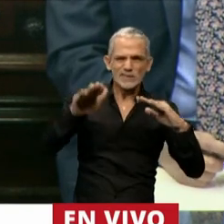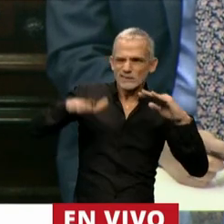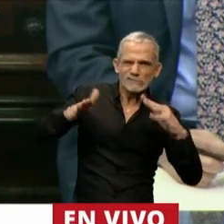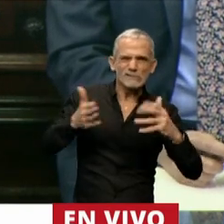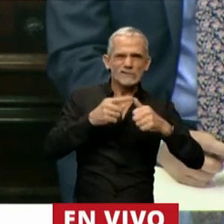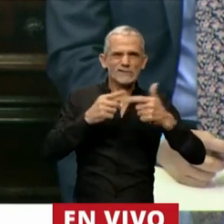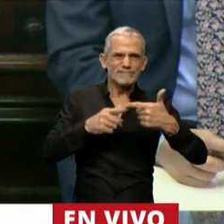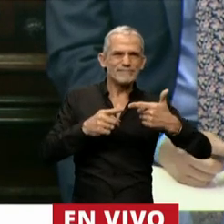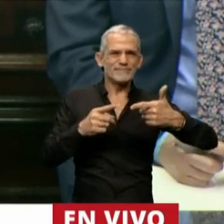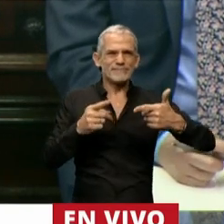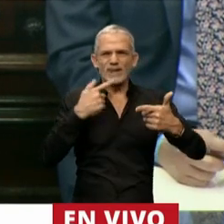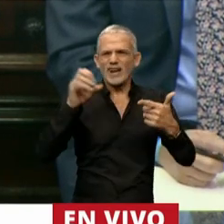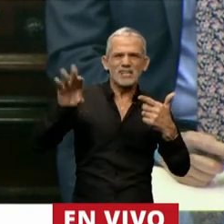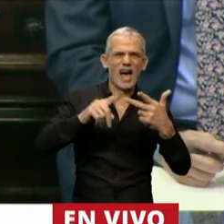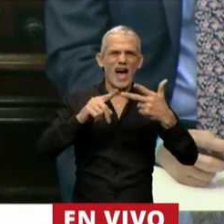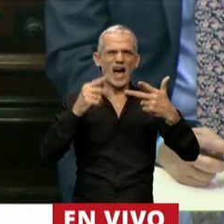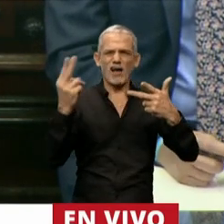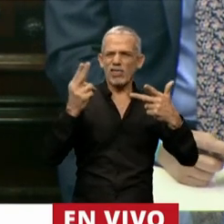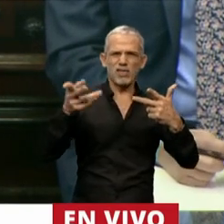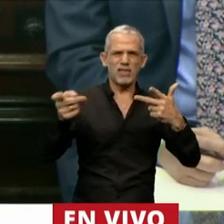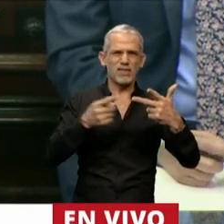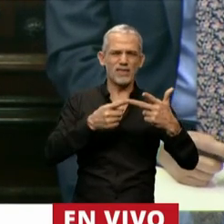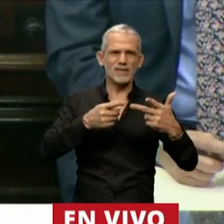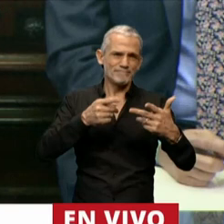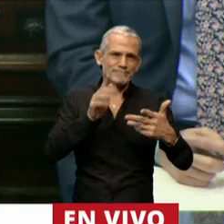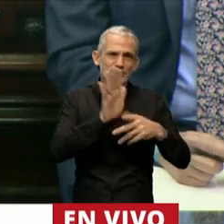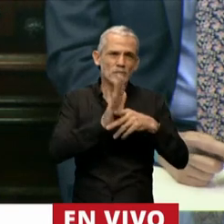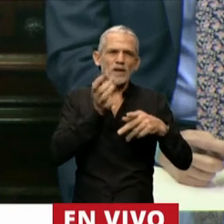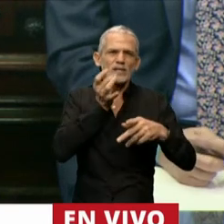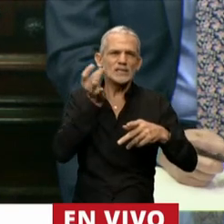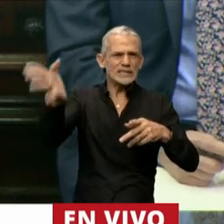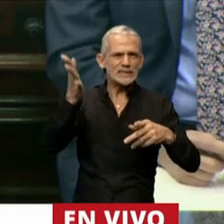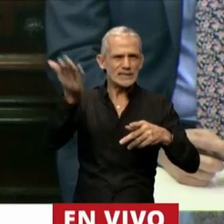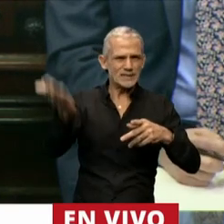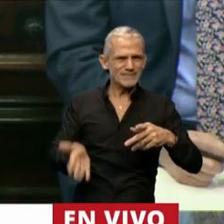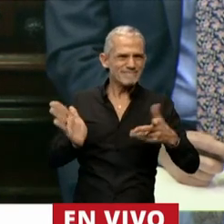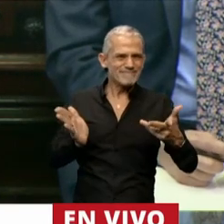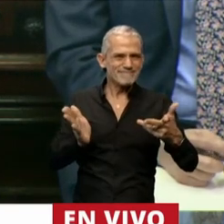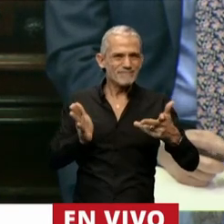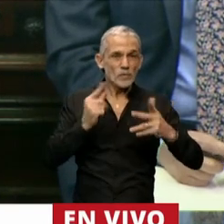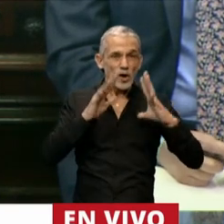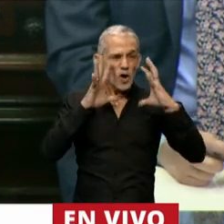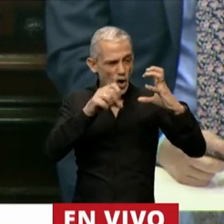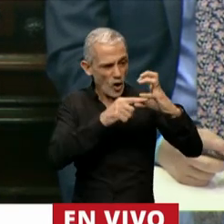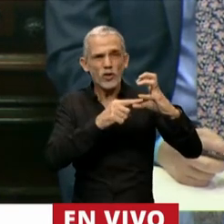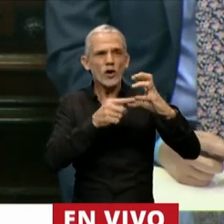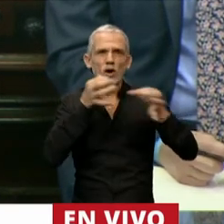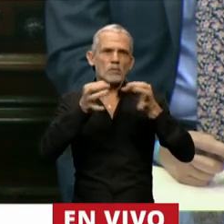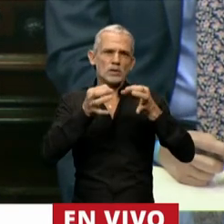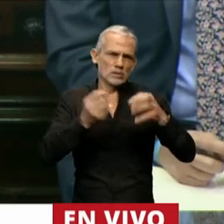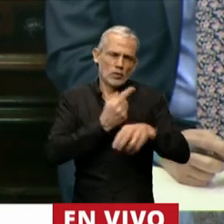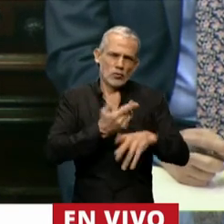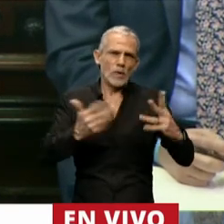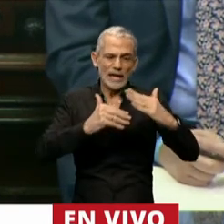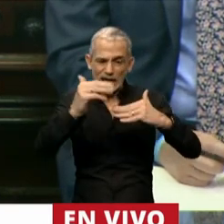es la lengua del desprecio, el odio, desde el odio no se puede dialogar, no se